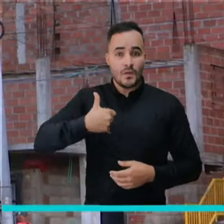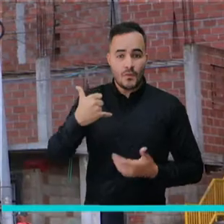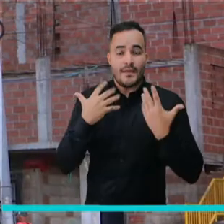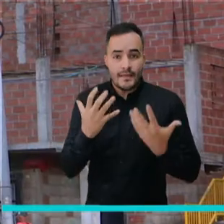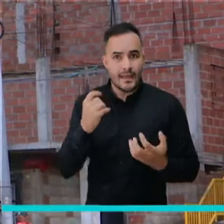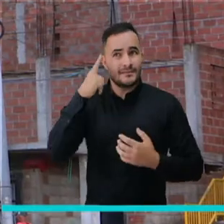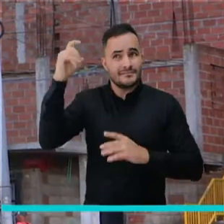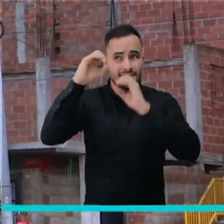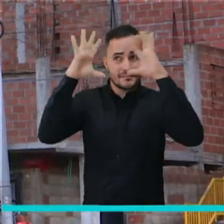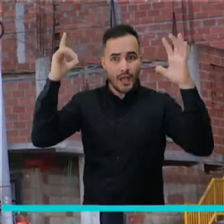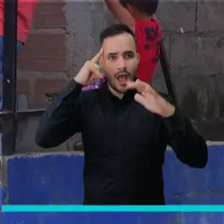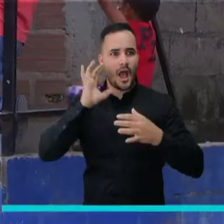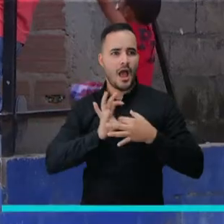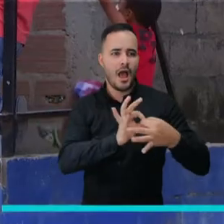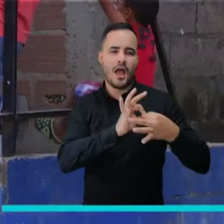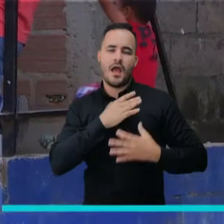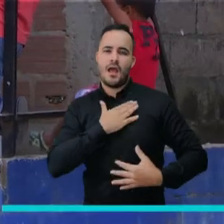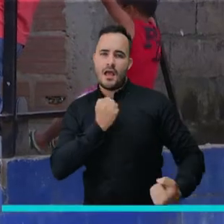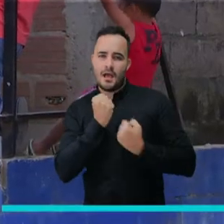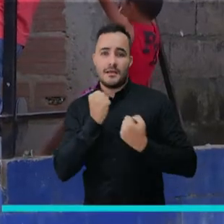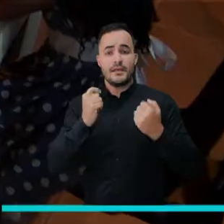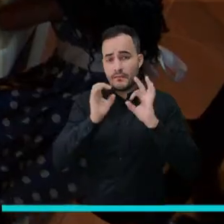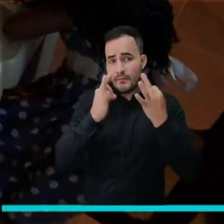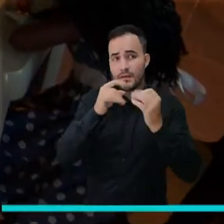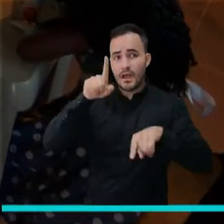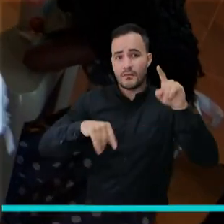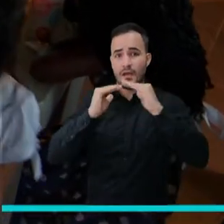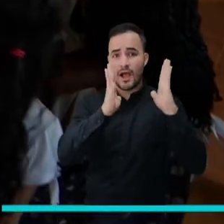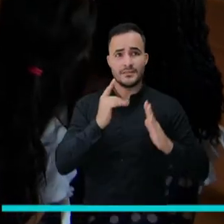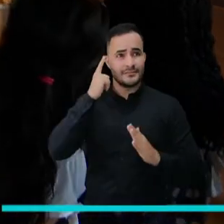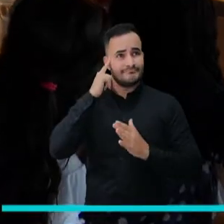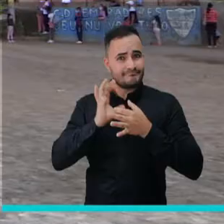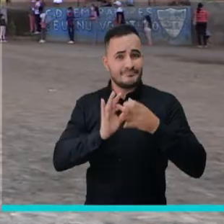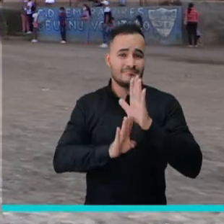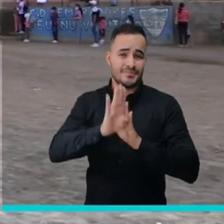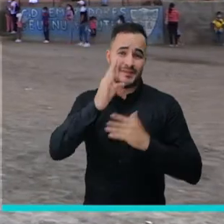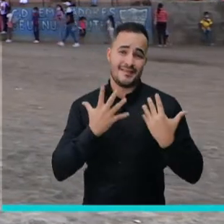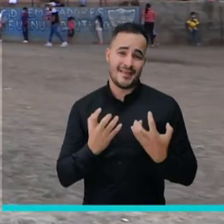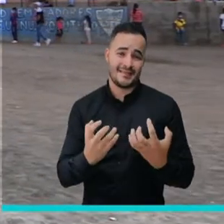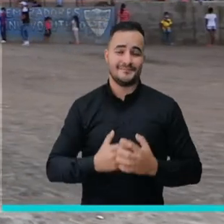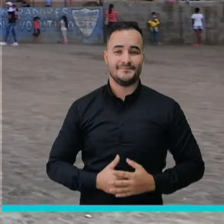sus sueños, y para que las familias también tengan un apoyo y puedan continuar sus sueños.